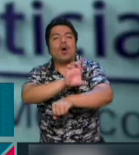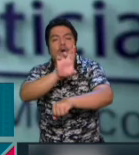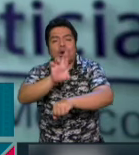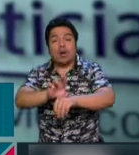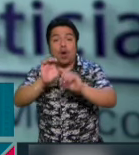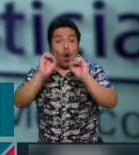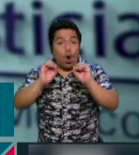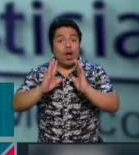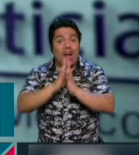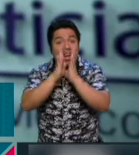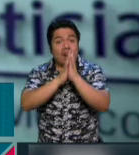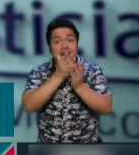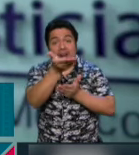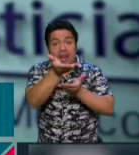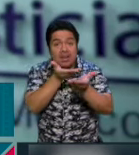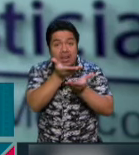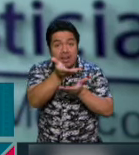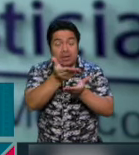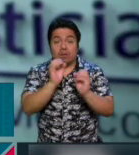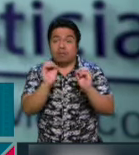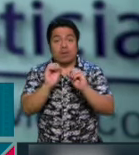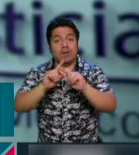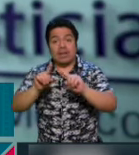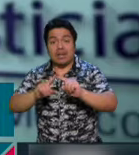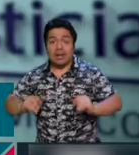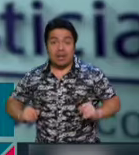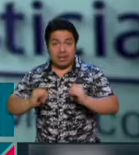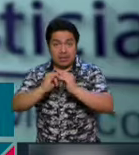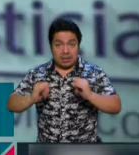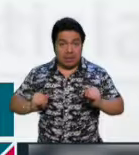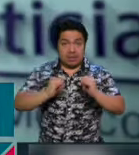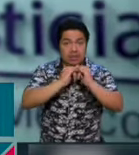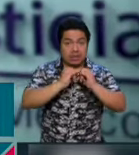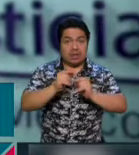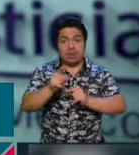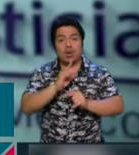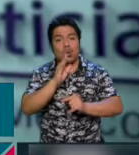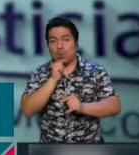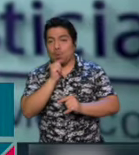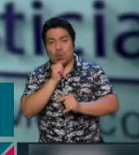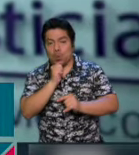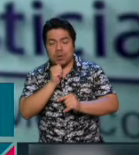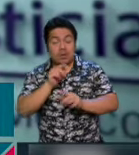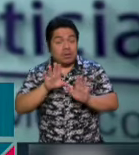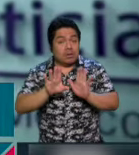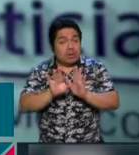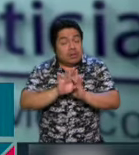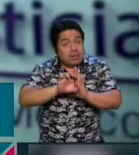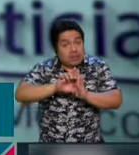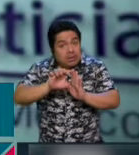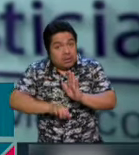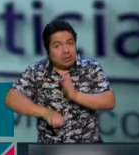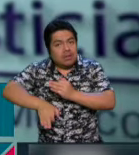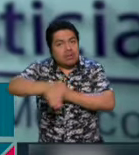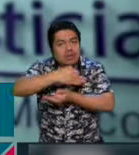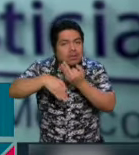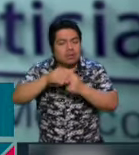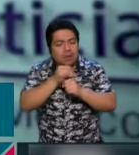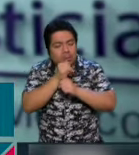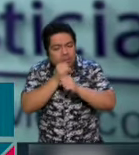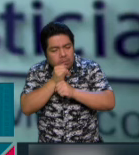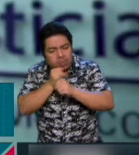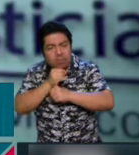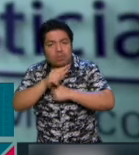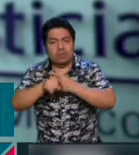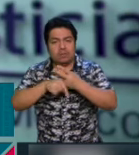recíproca convenidos por las instituciones que lo celebraron. Es posible establecer que todos los actos de investigación